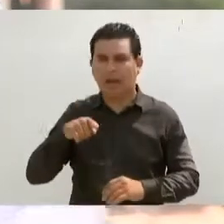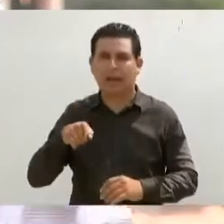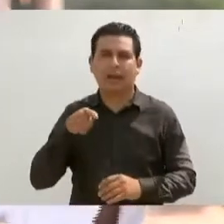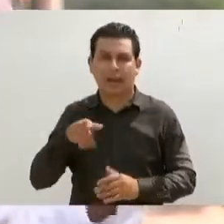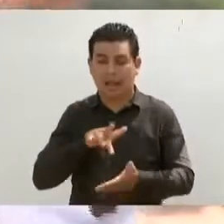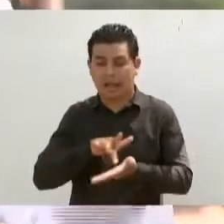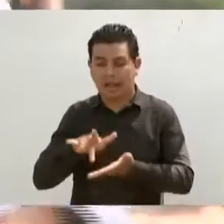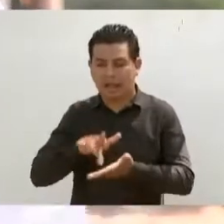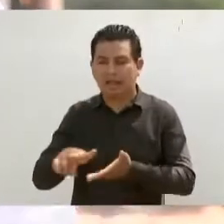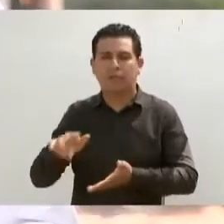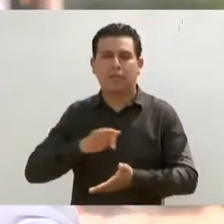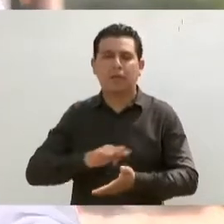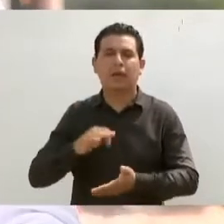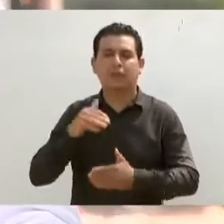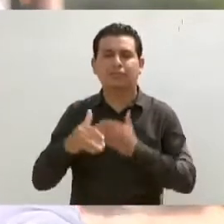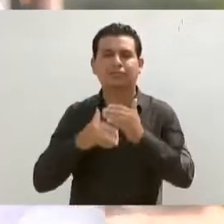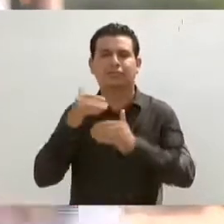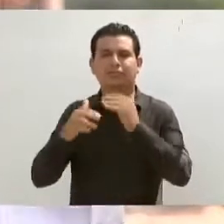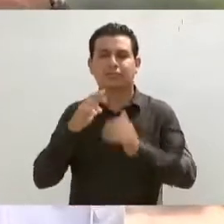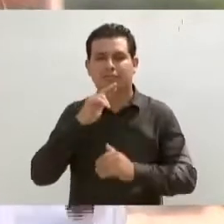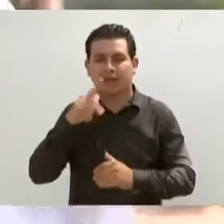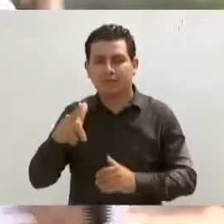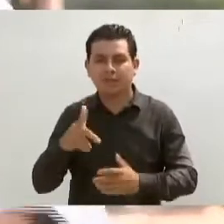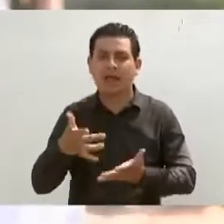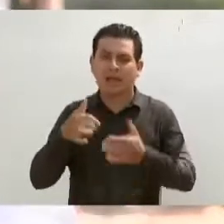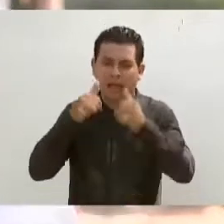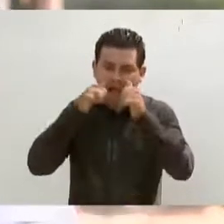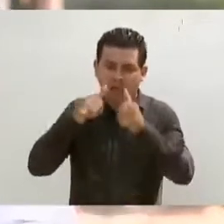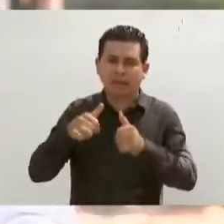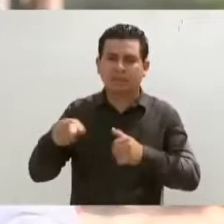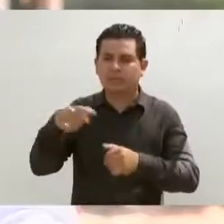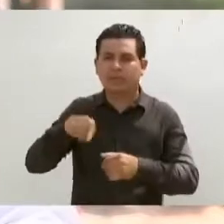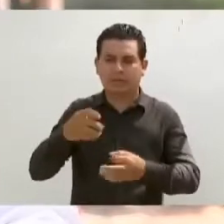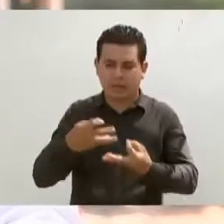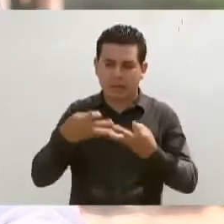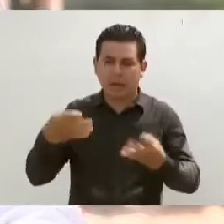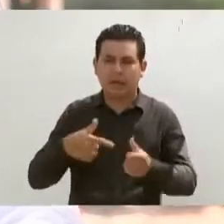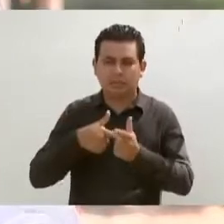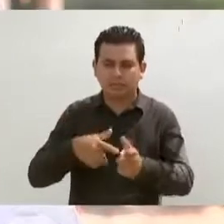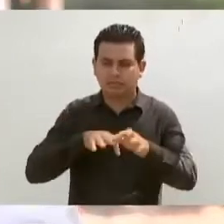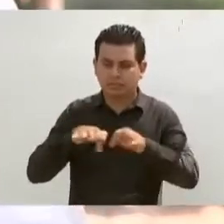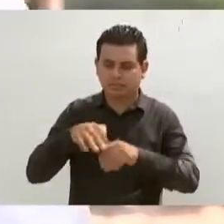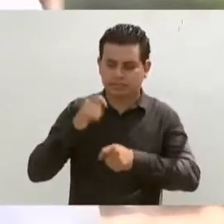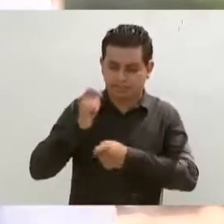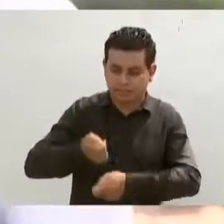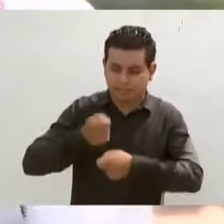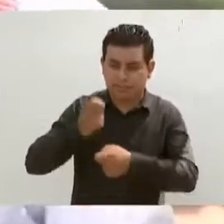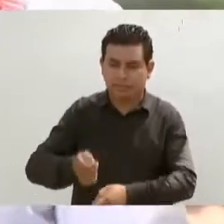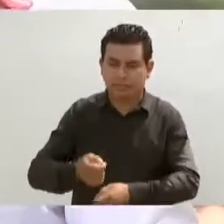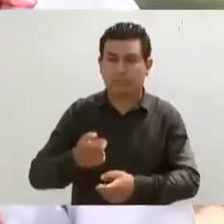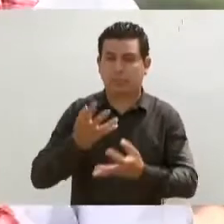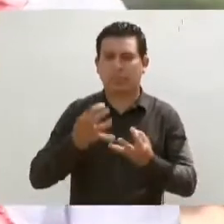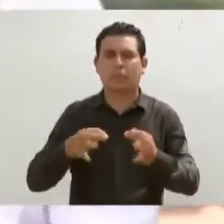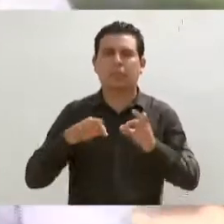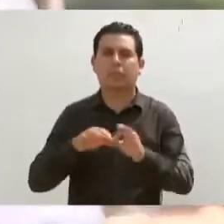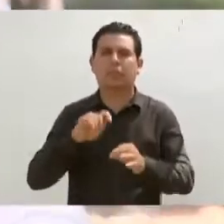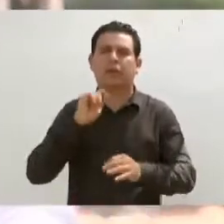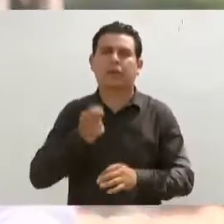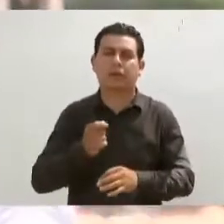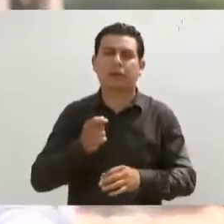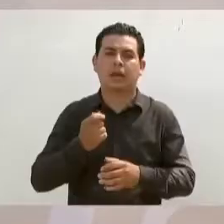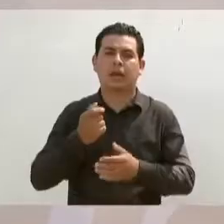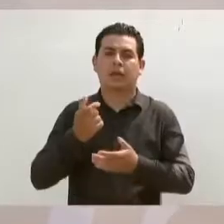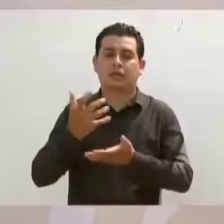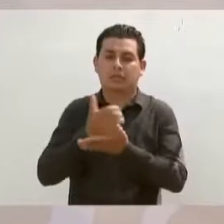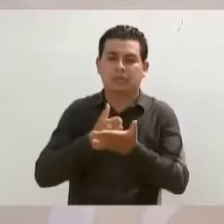seguir creciendo, seguir atendiendo su tierra y haciendo lo más importante que es generar